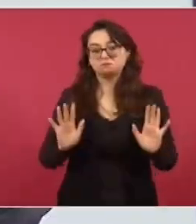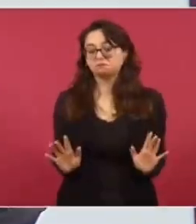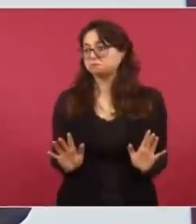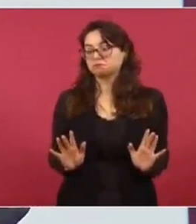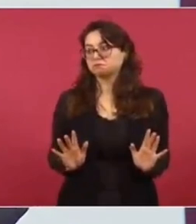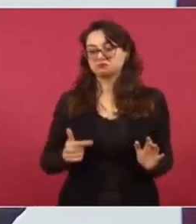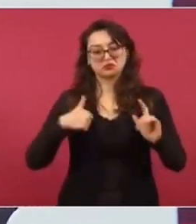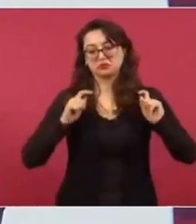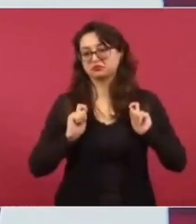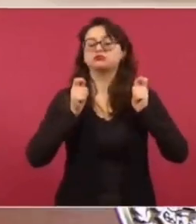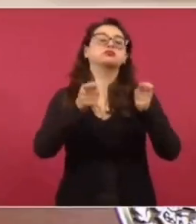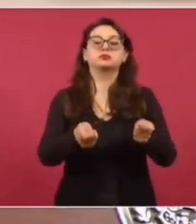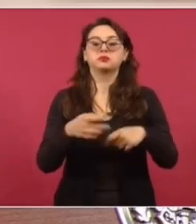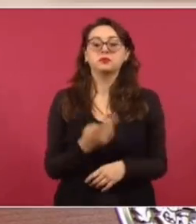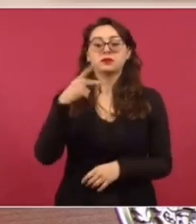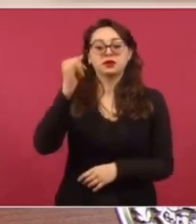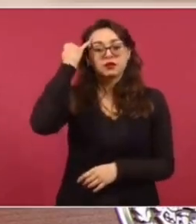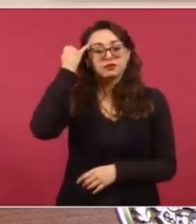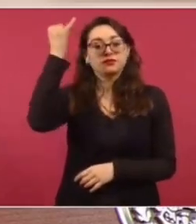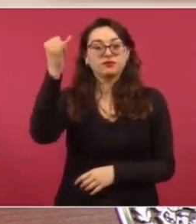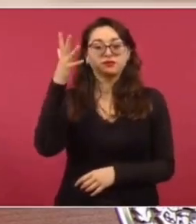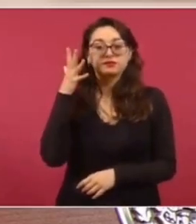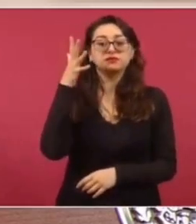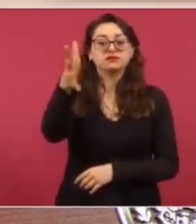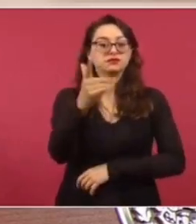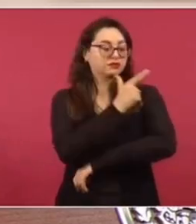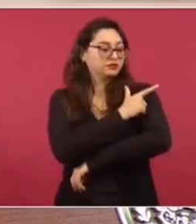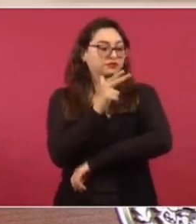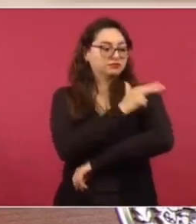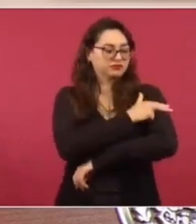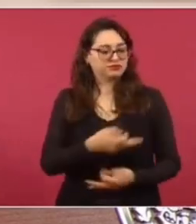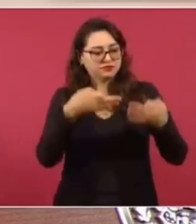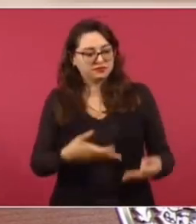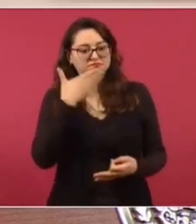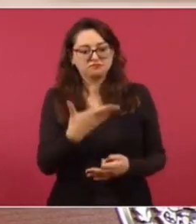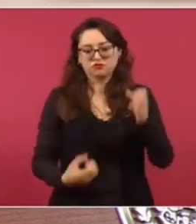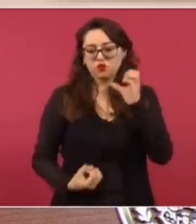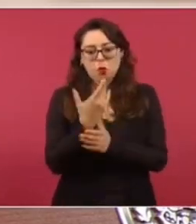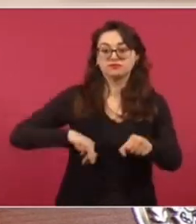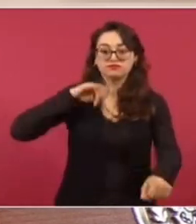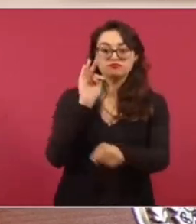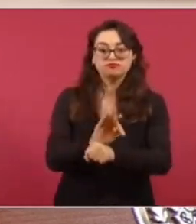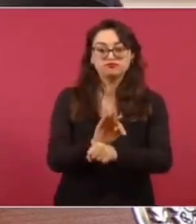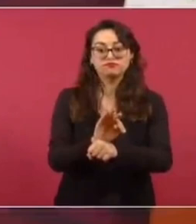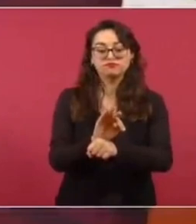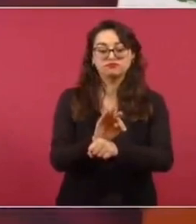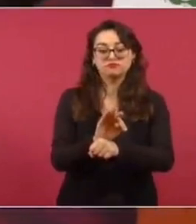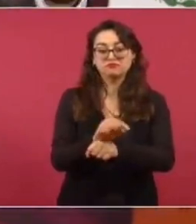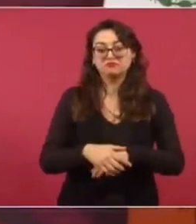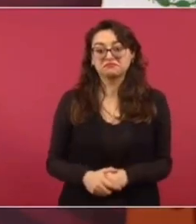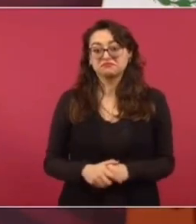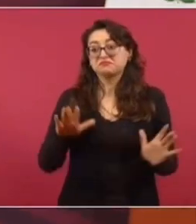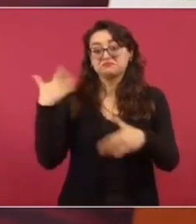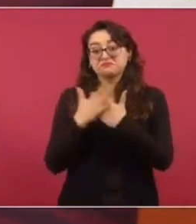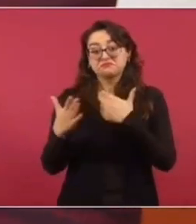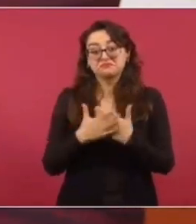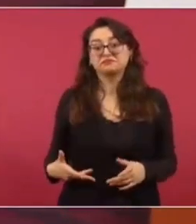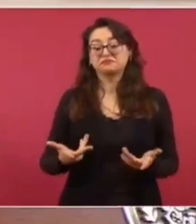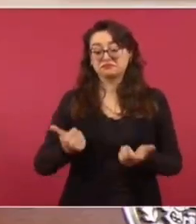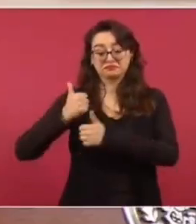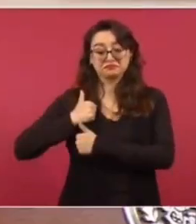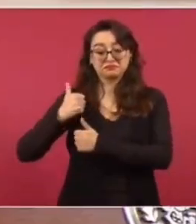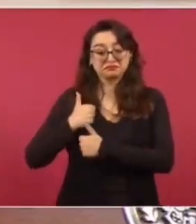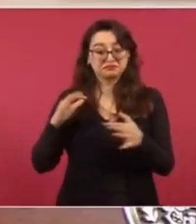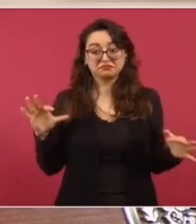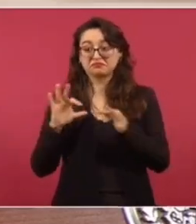Entonces, imagínense lo triste de crear una institución nueva que está funcionando muy bien y que llegue a manejarla